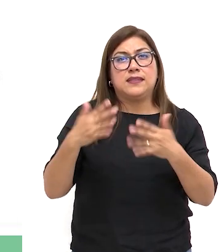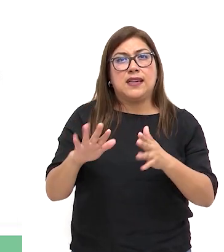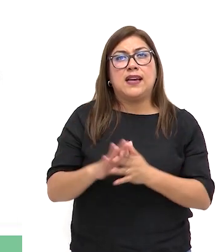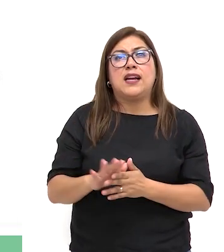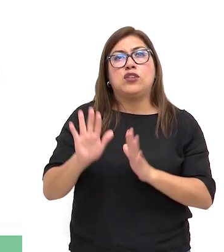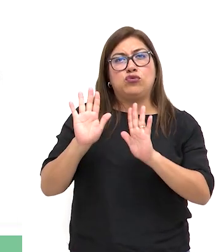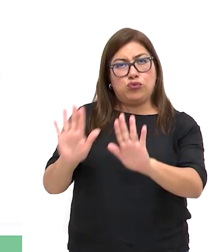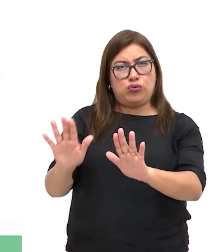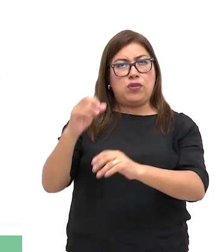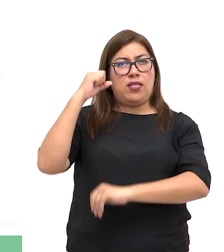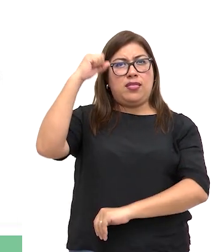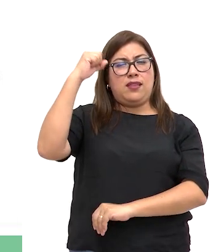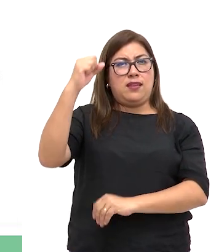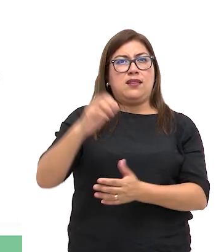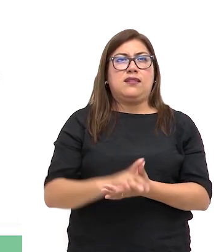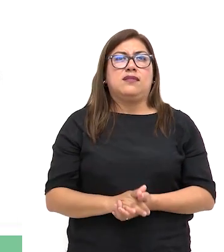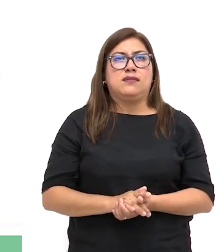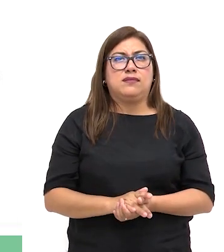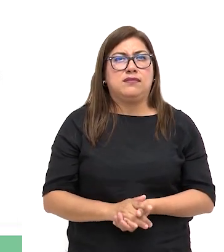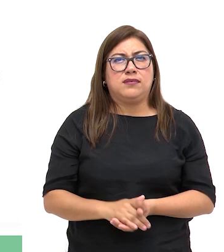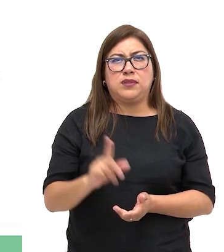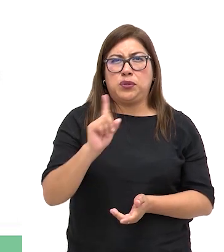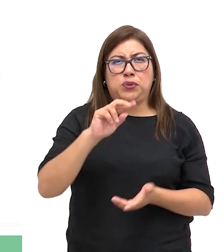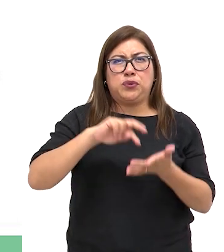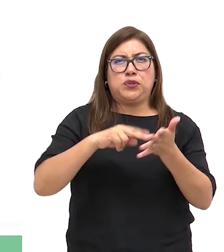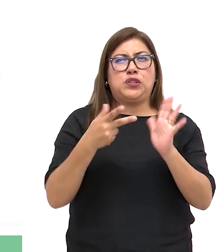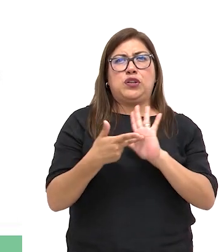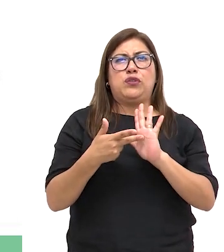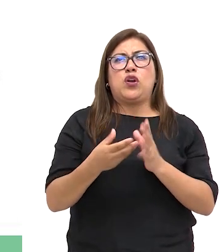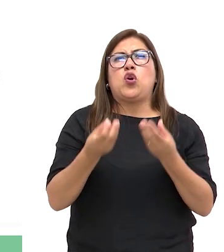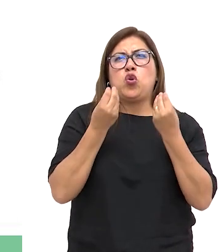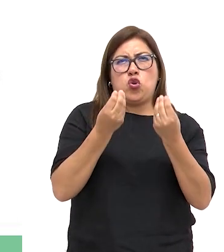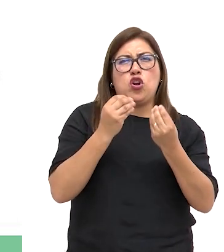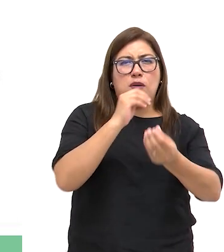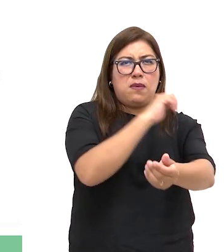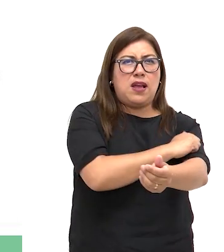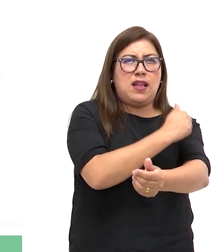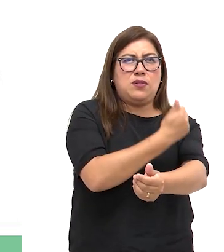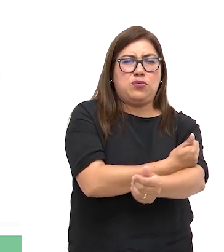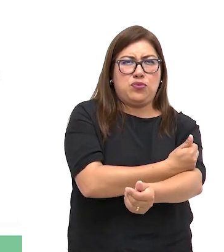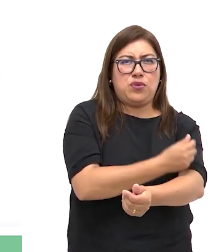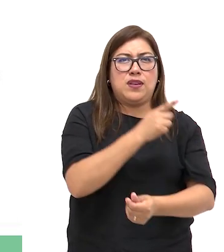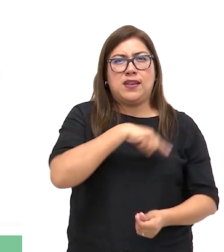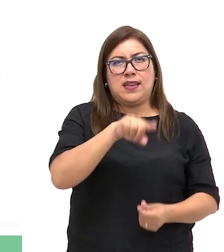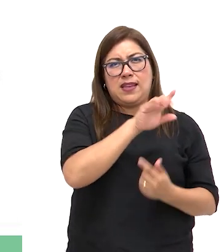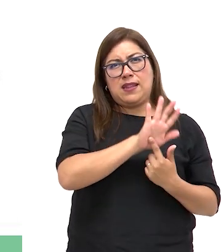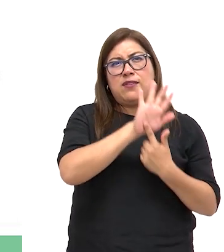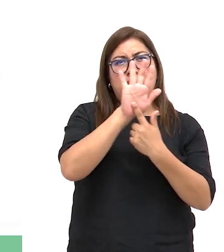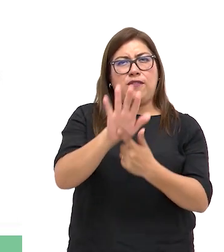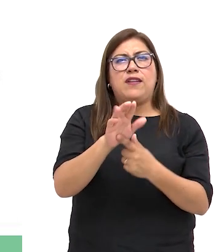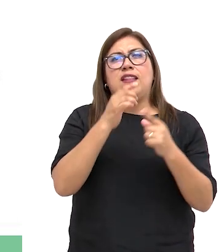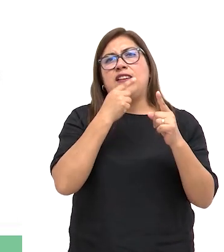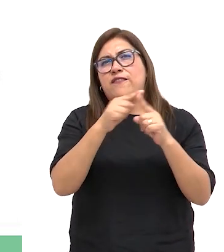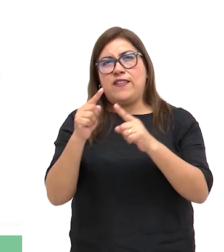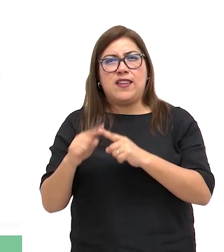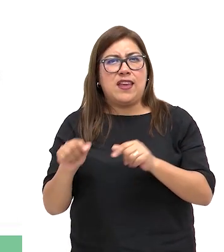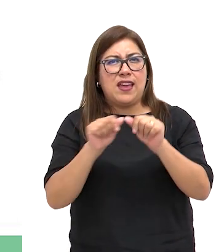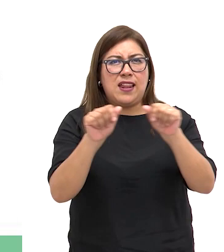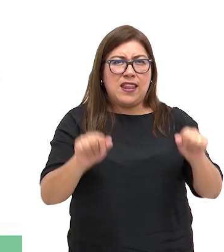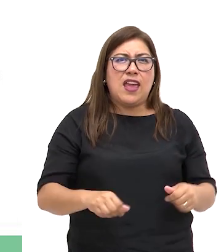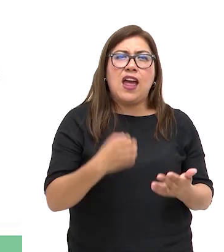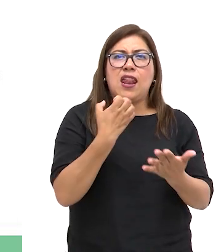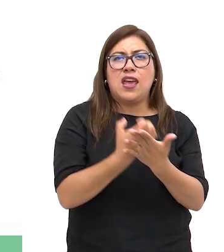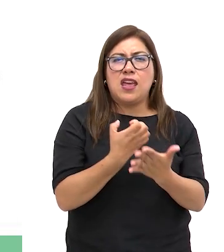son titulares de derechos. Nos debemos centrar en cómo las autoridades, quien representan diferentes